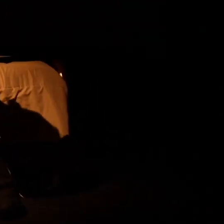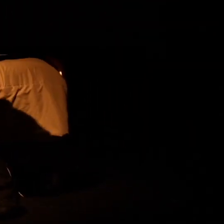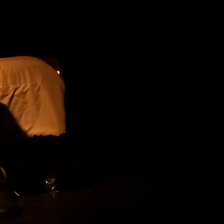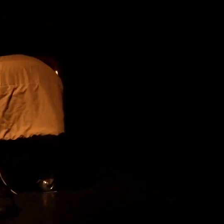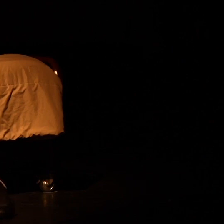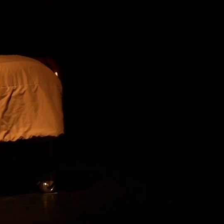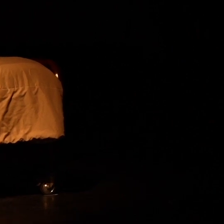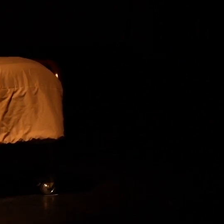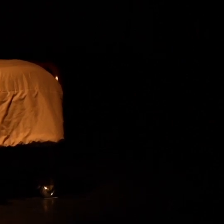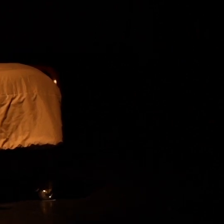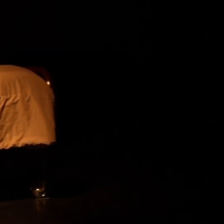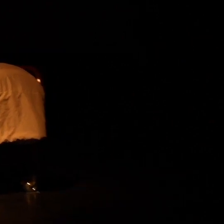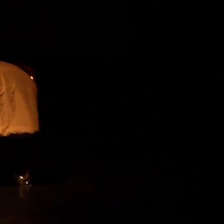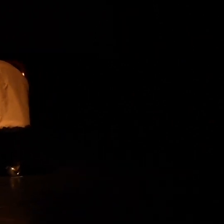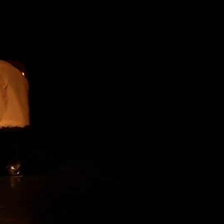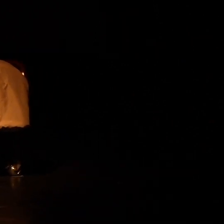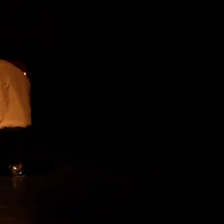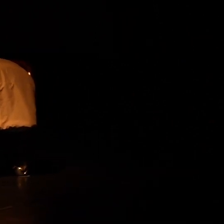no,